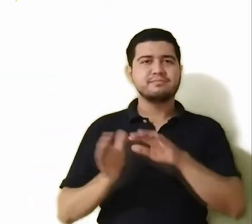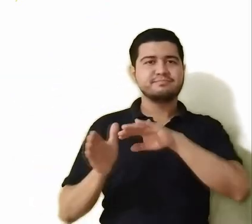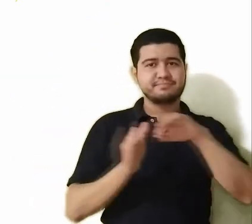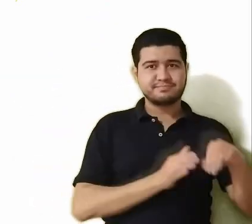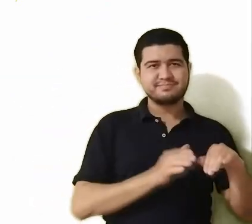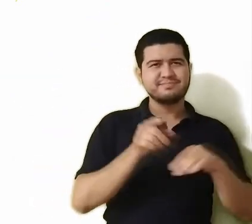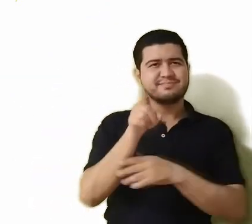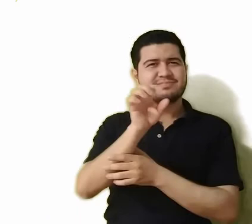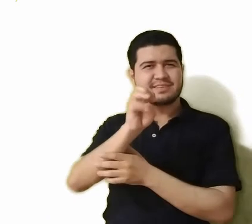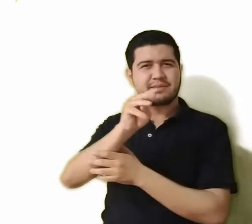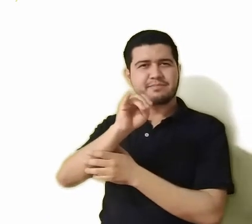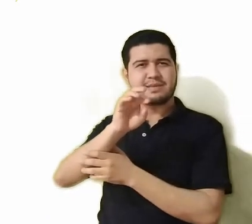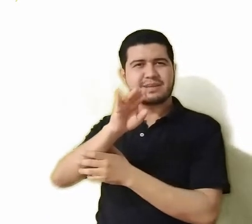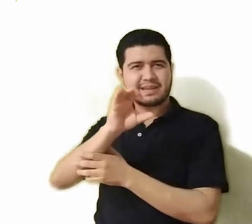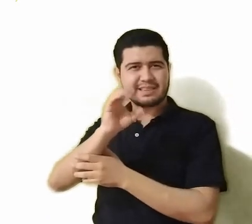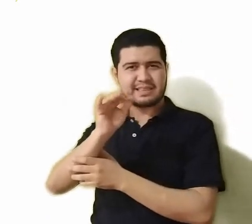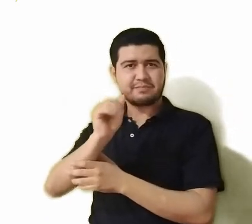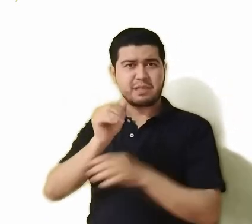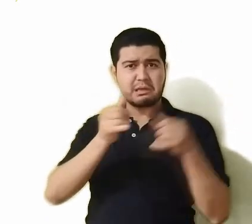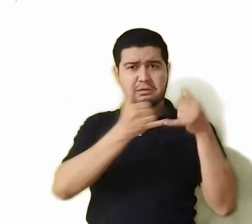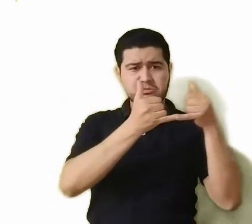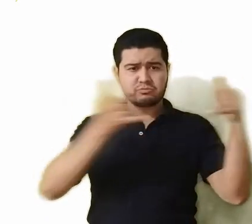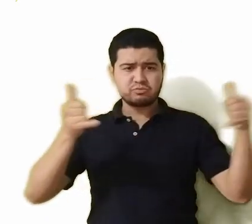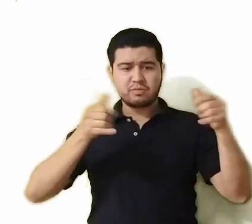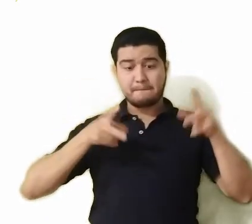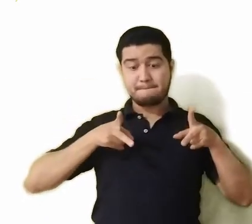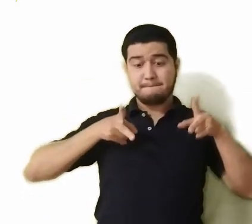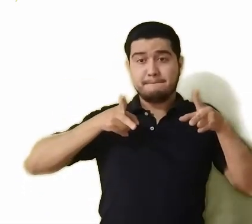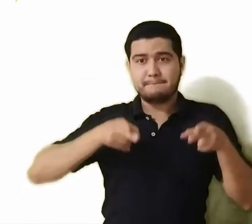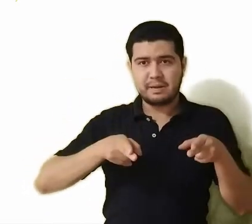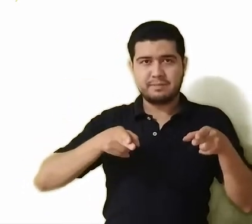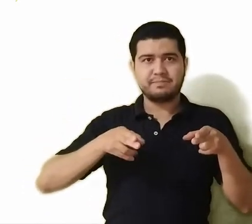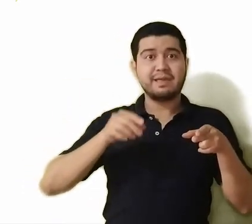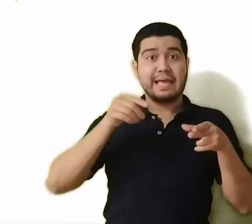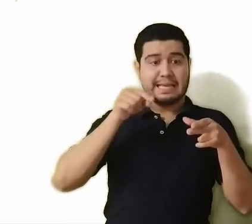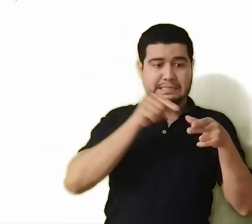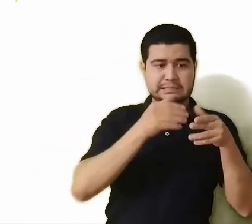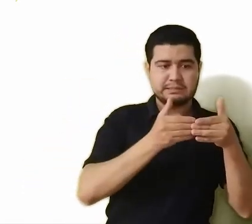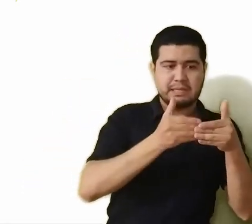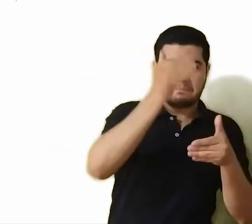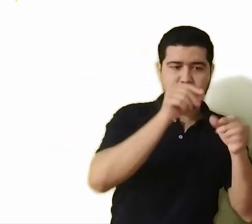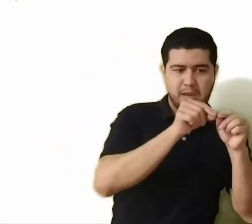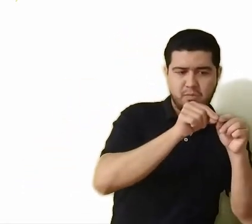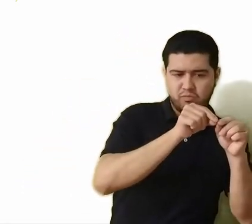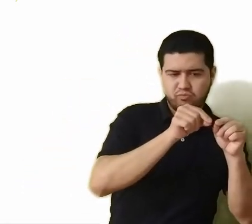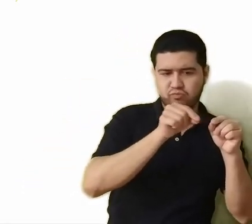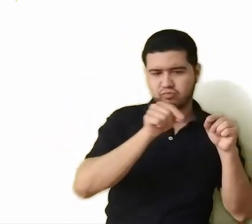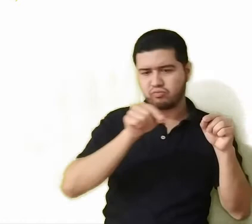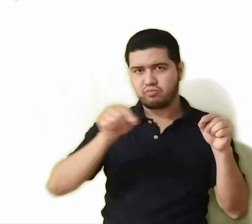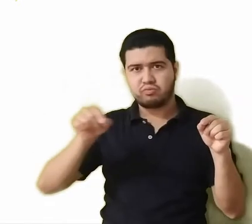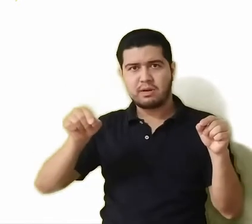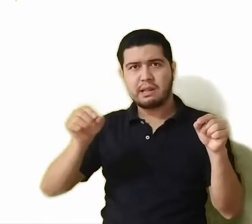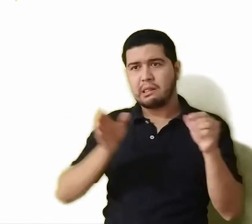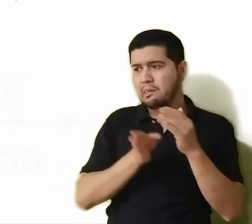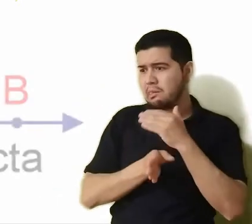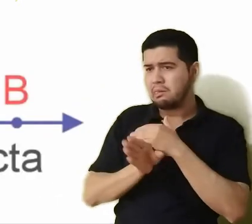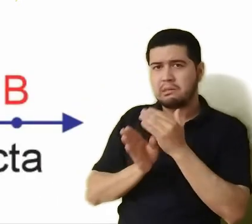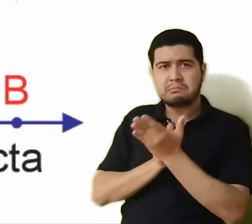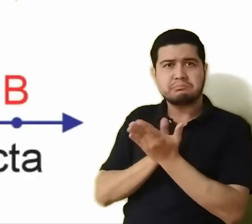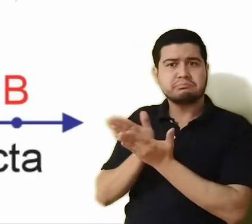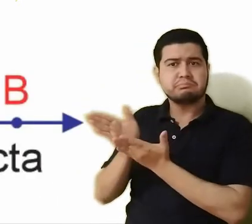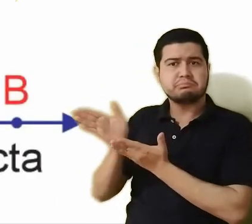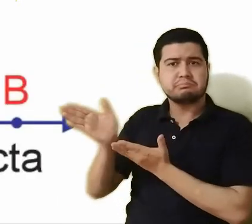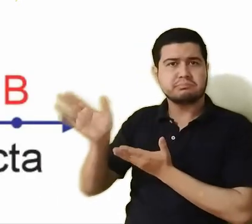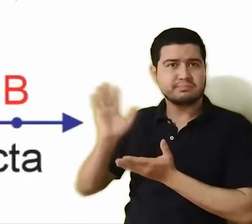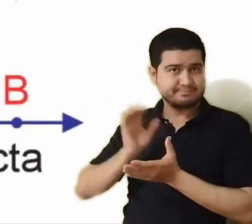de las dos partes en las que se divide una recta, teniendo un origen y extendiéndose indefinidamente. Cuando una